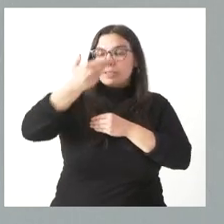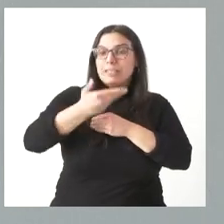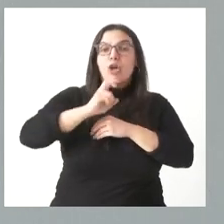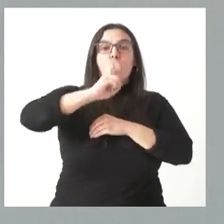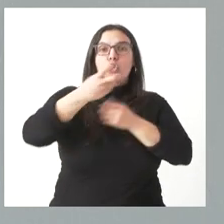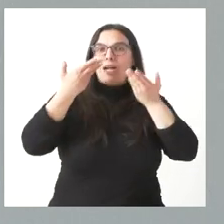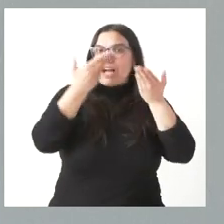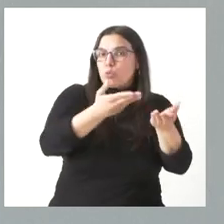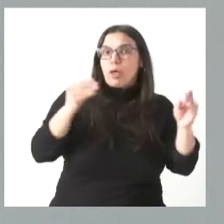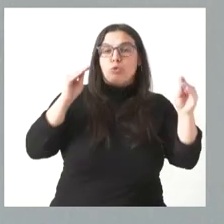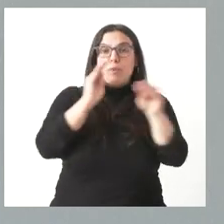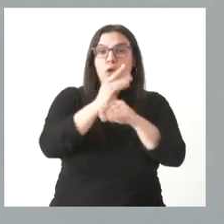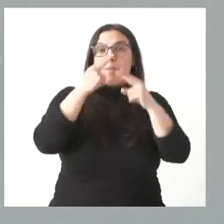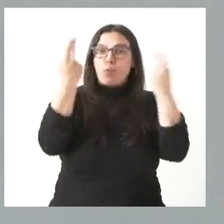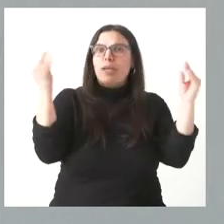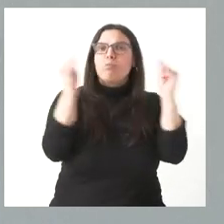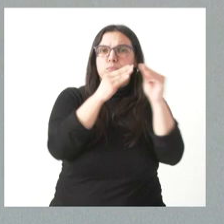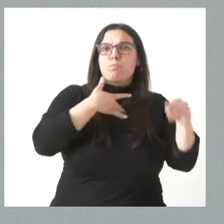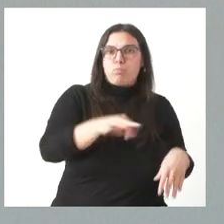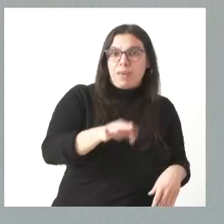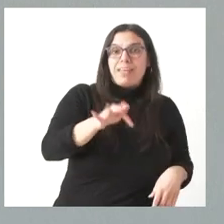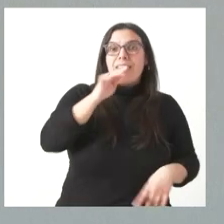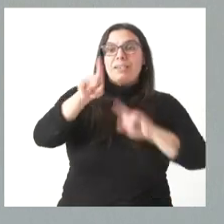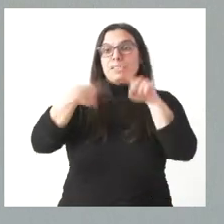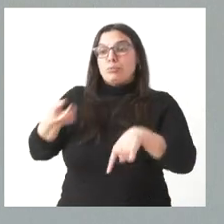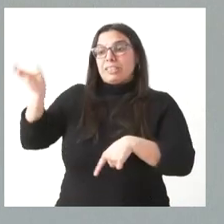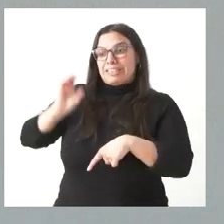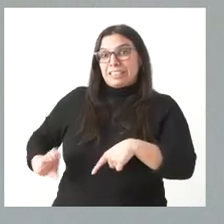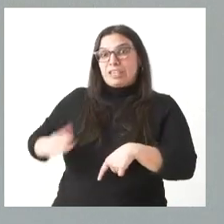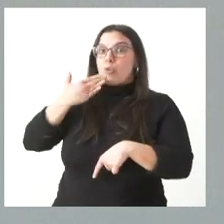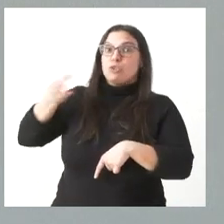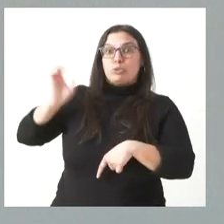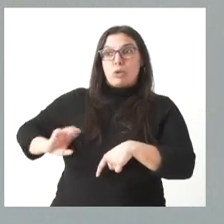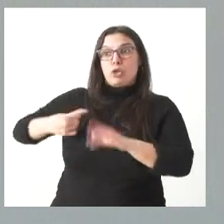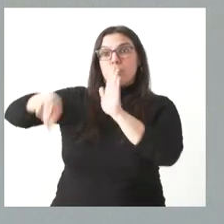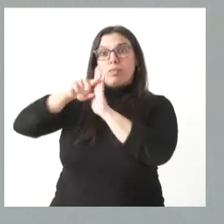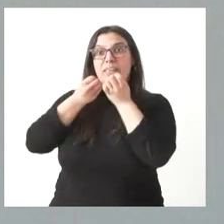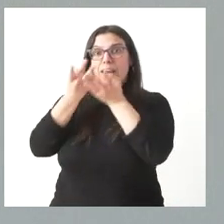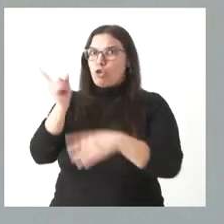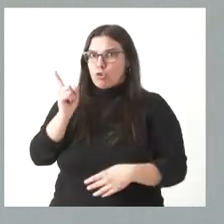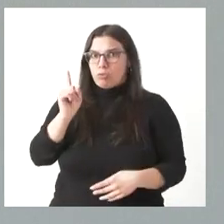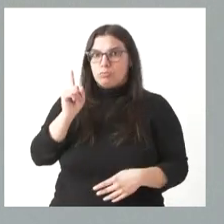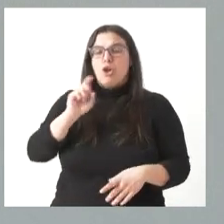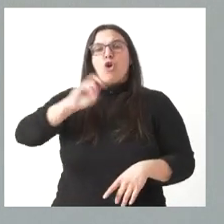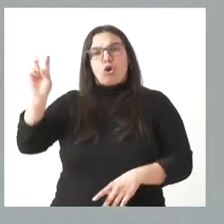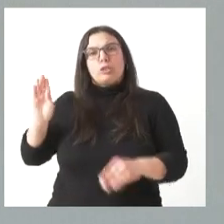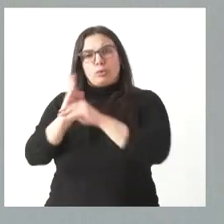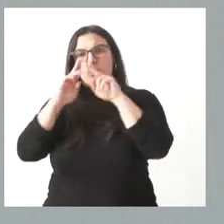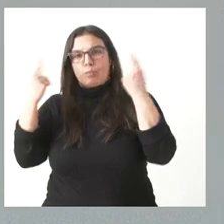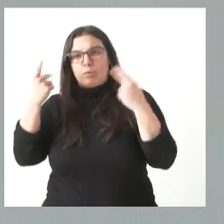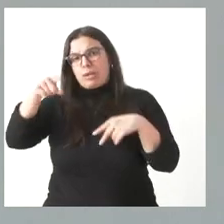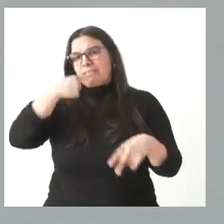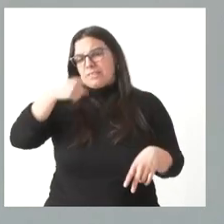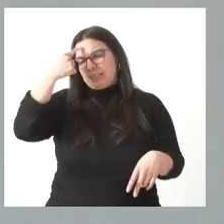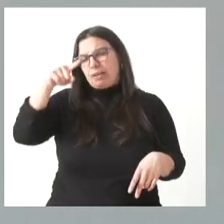subvención pública y, además, no tributa en la declaración de la renta, al contrario de lo que ocurre con otras ayudas o subvenciones públicas que ustedes conocen.